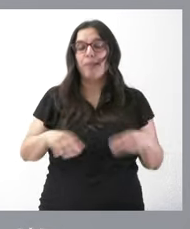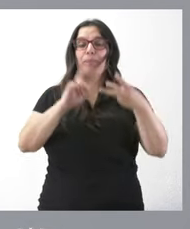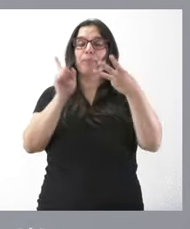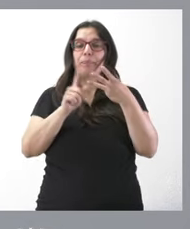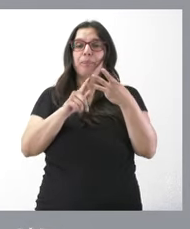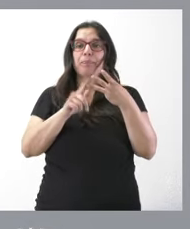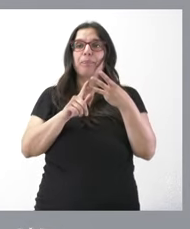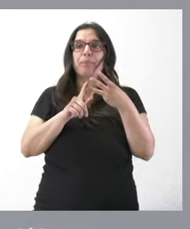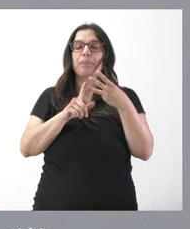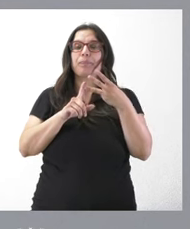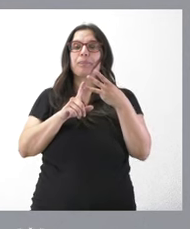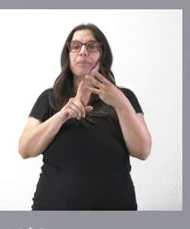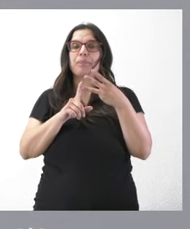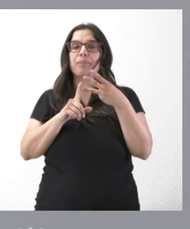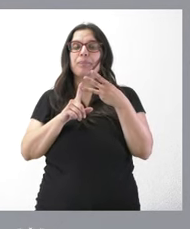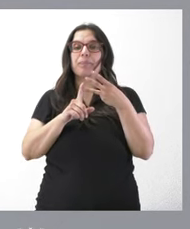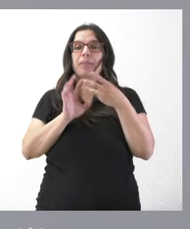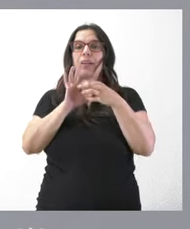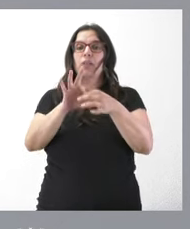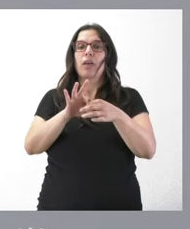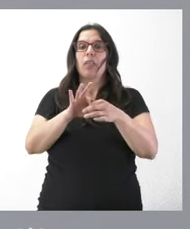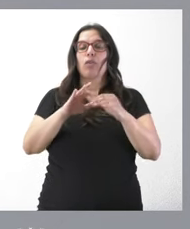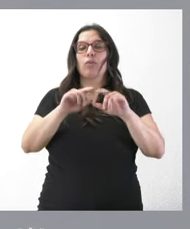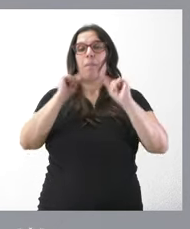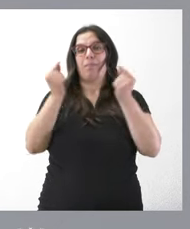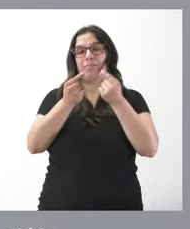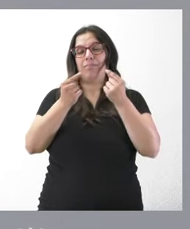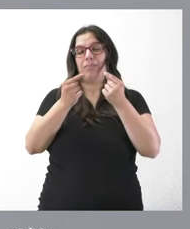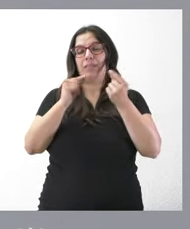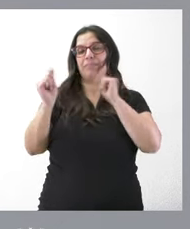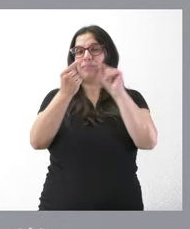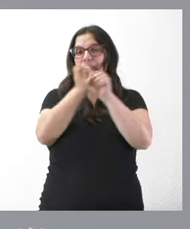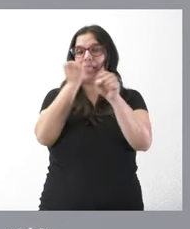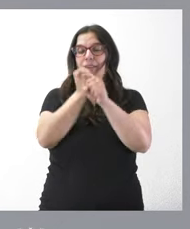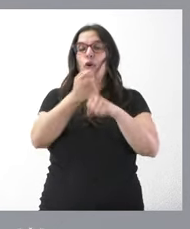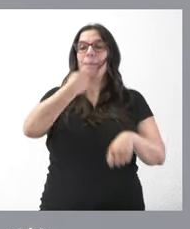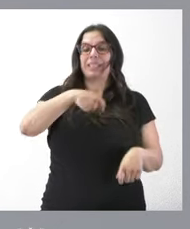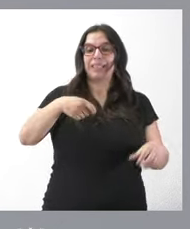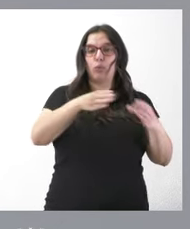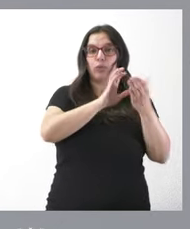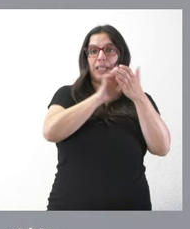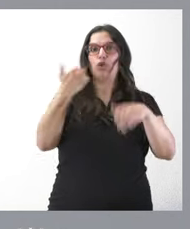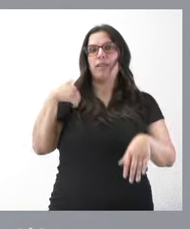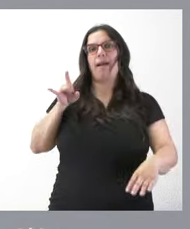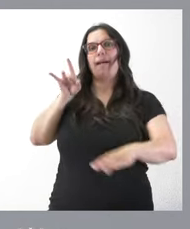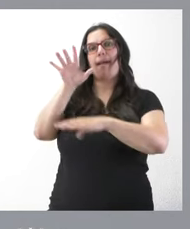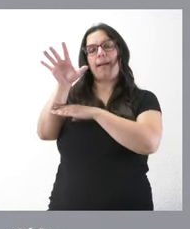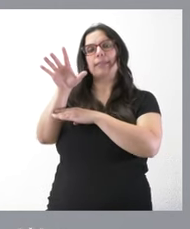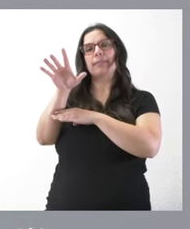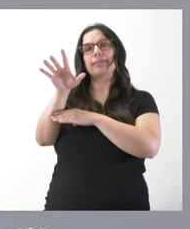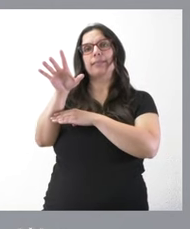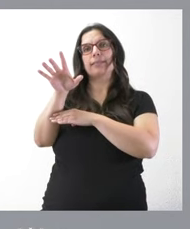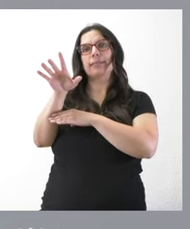por último de los temas en relación con la mesa de trabajo el presidente de la Junta de Castilla y León ya ha enviado una carta al